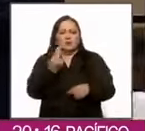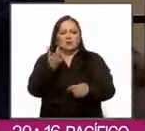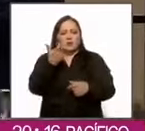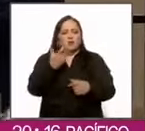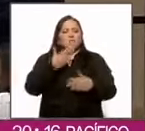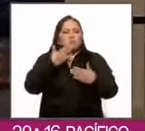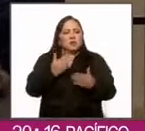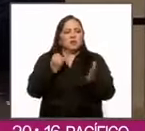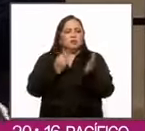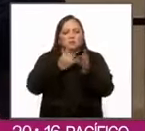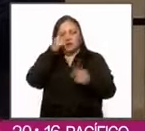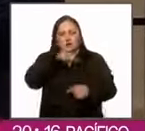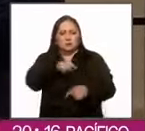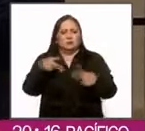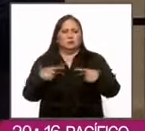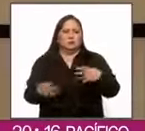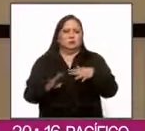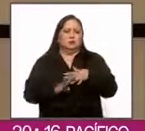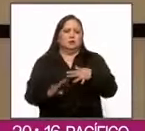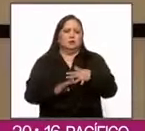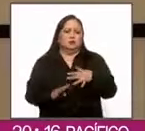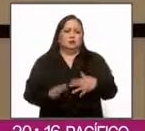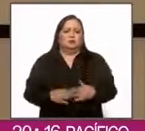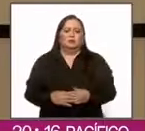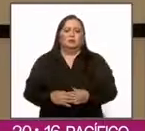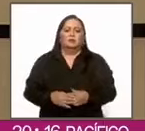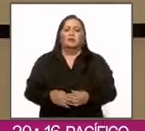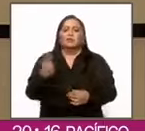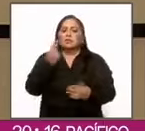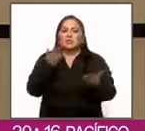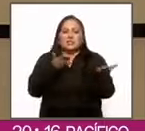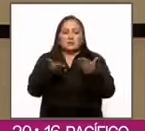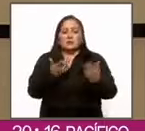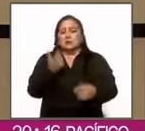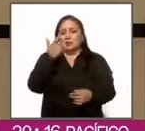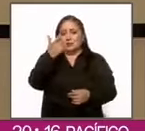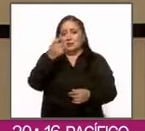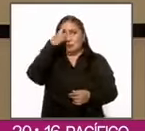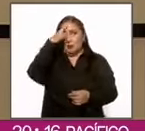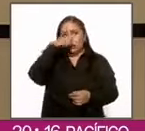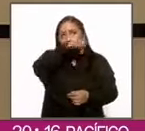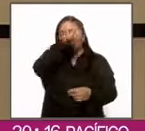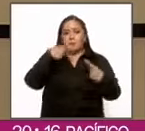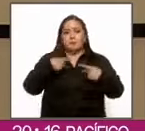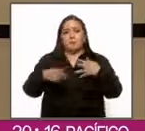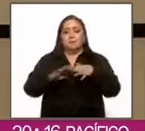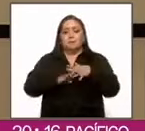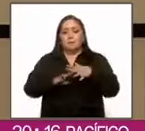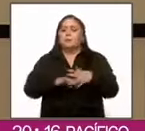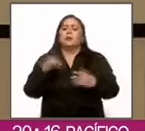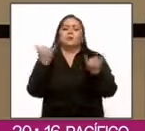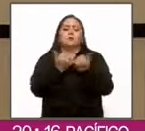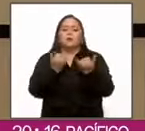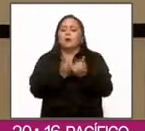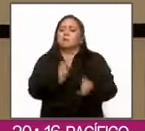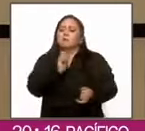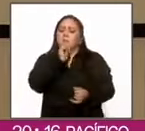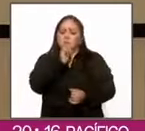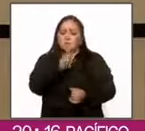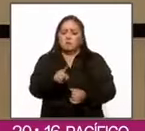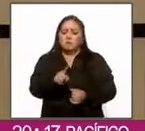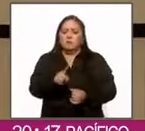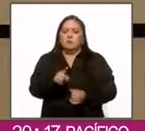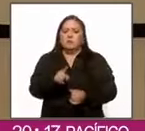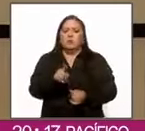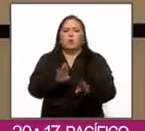financiera de los migrantes. Brindar servicios financieros a los migrantes es también una